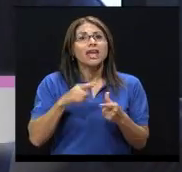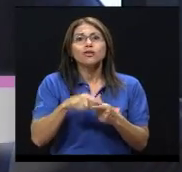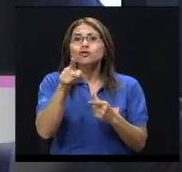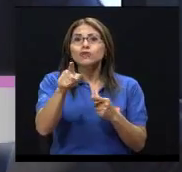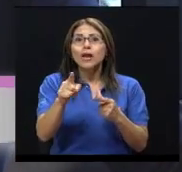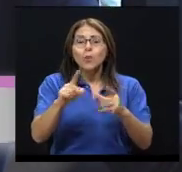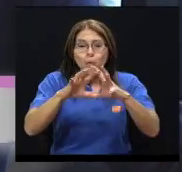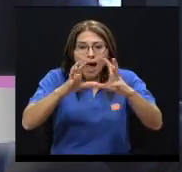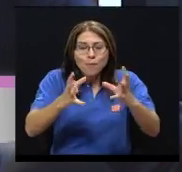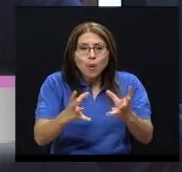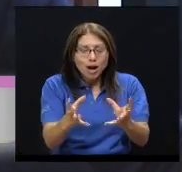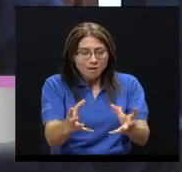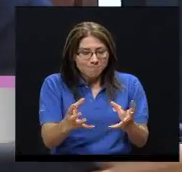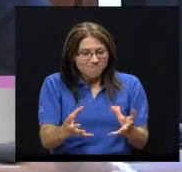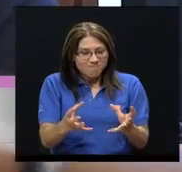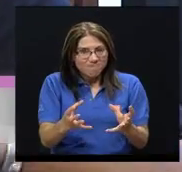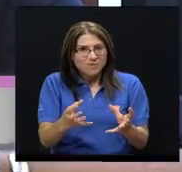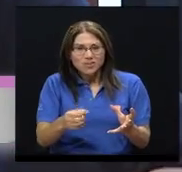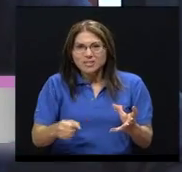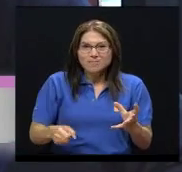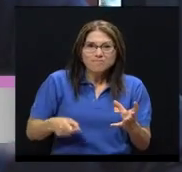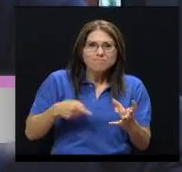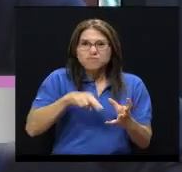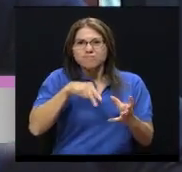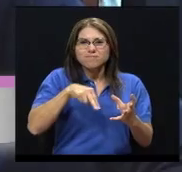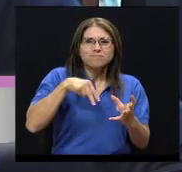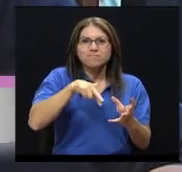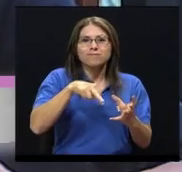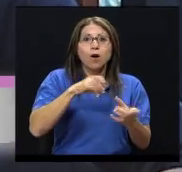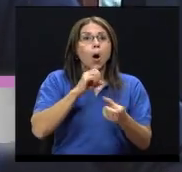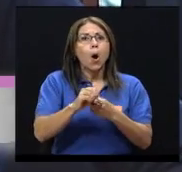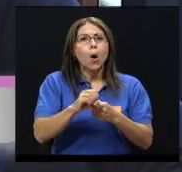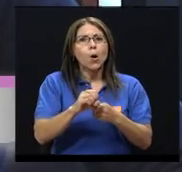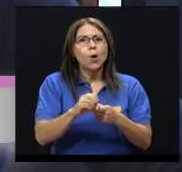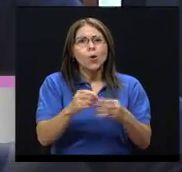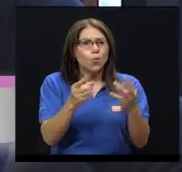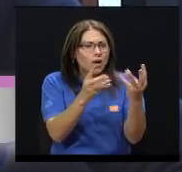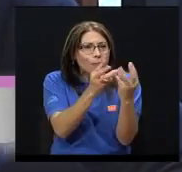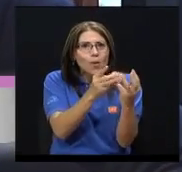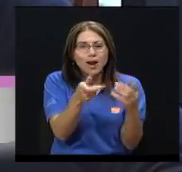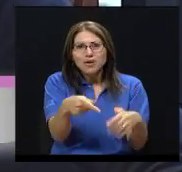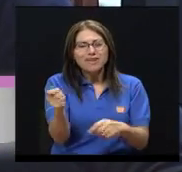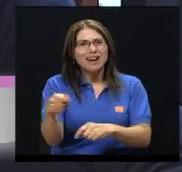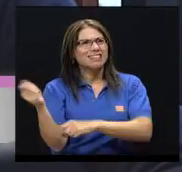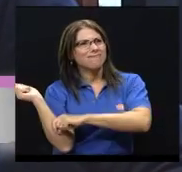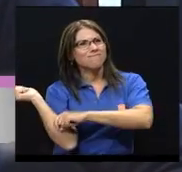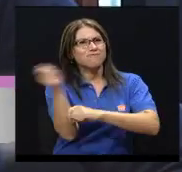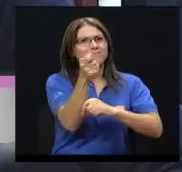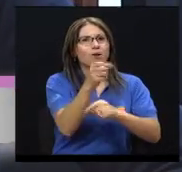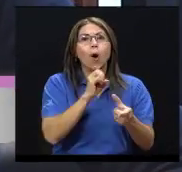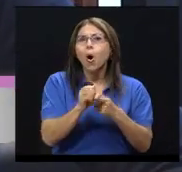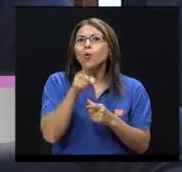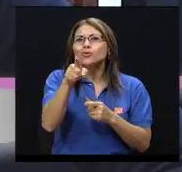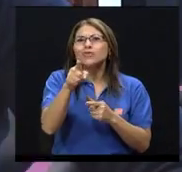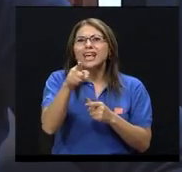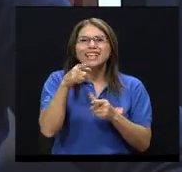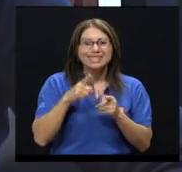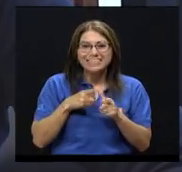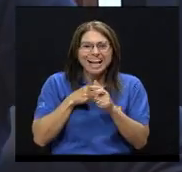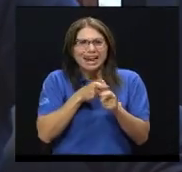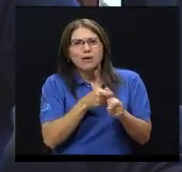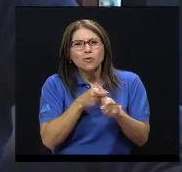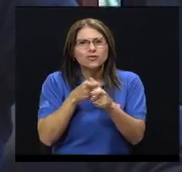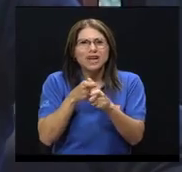bola de fútbol, ¿verdad? O con una raqueta una bola, o salga a correr y golpee duro el pavimento, si puede, ¿verdad?